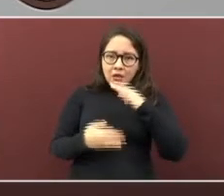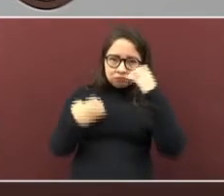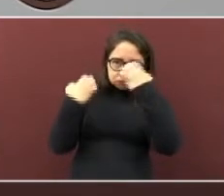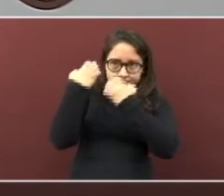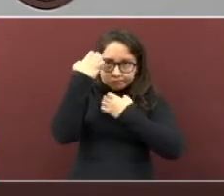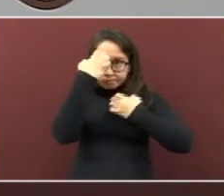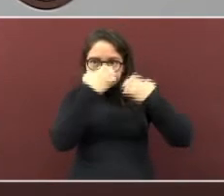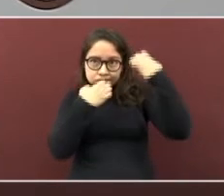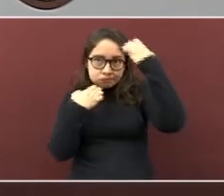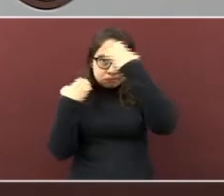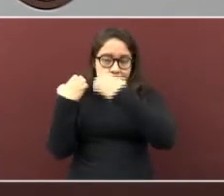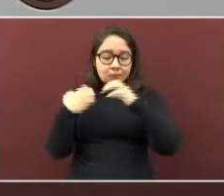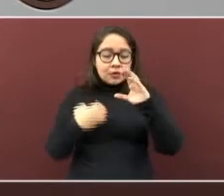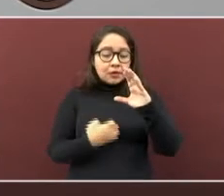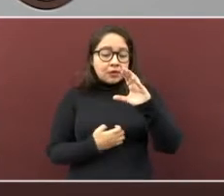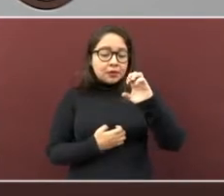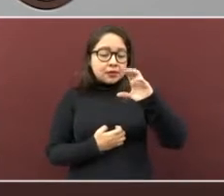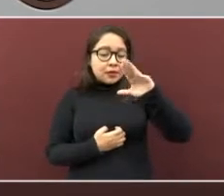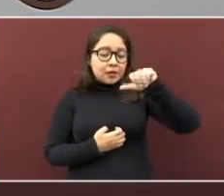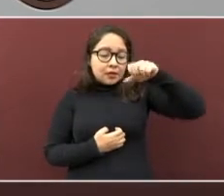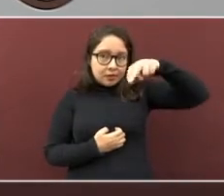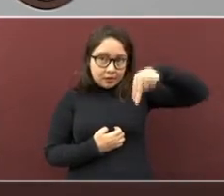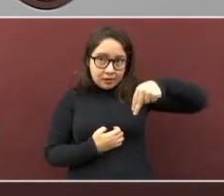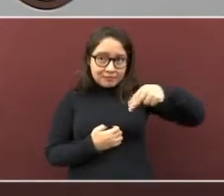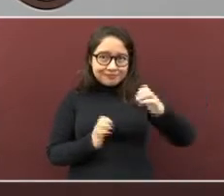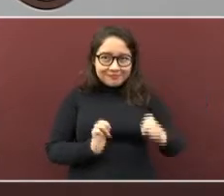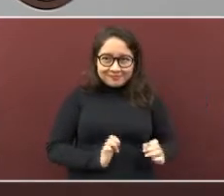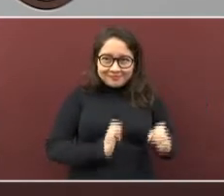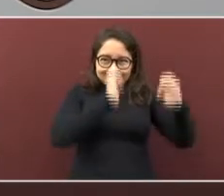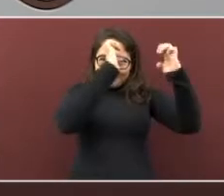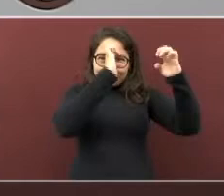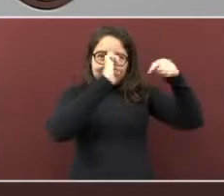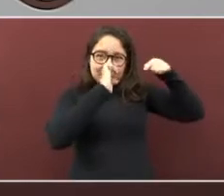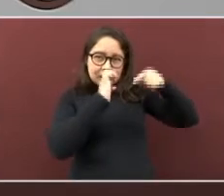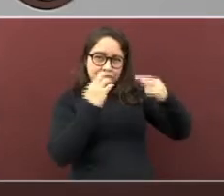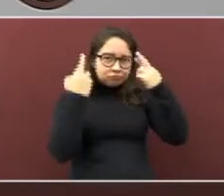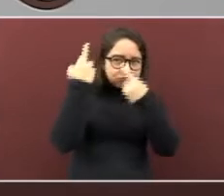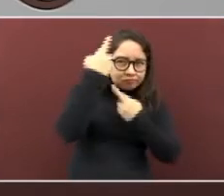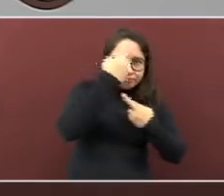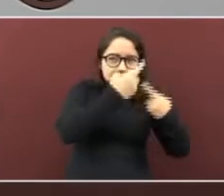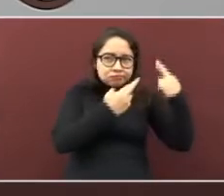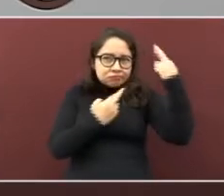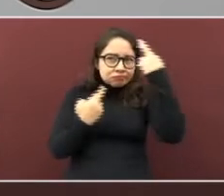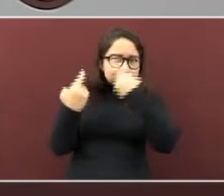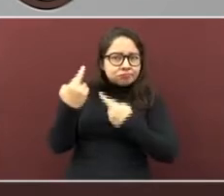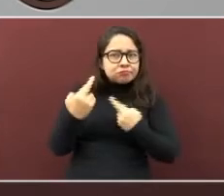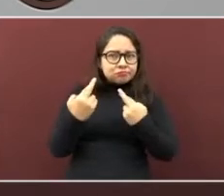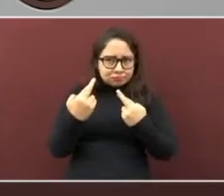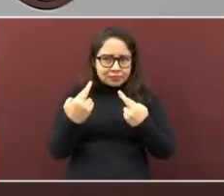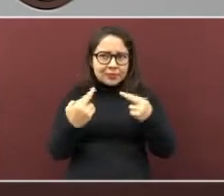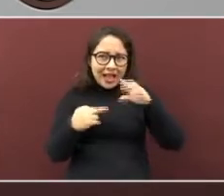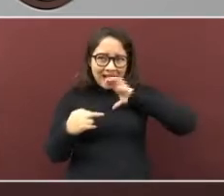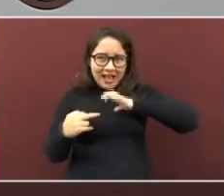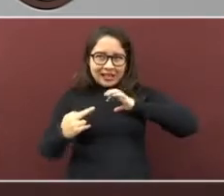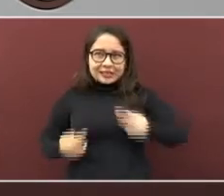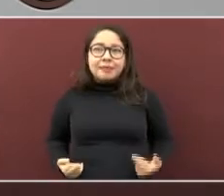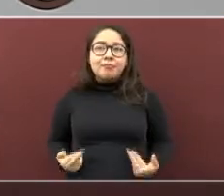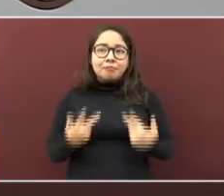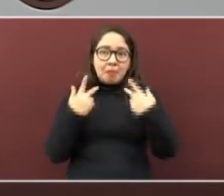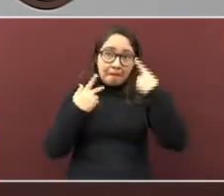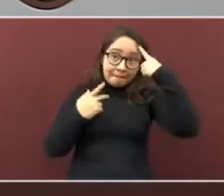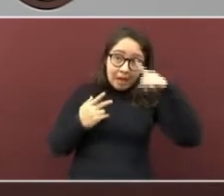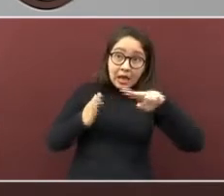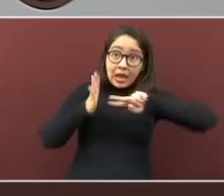en el SECAM, es el centro hospitalario para pacientes con cáncer, donde ingenieros